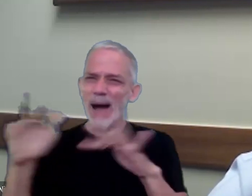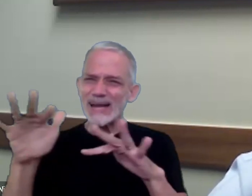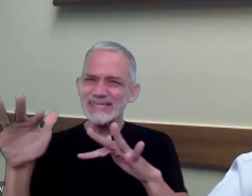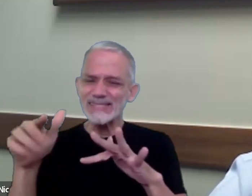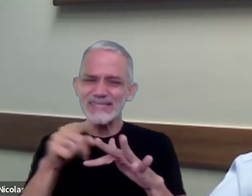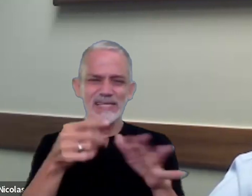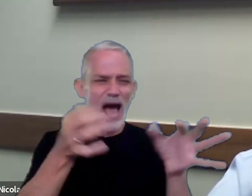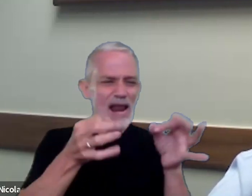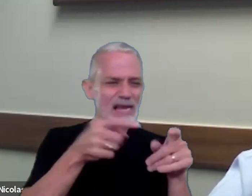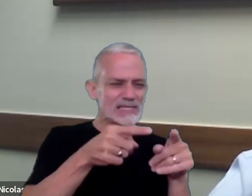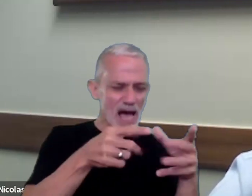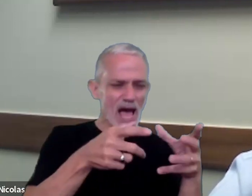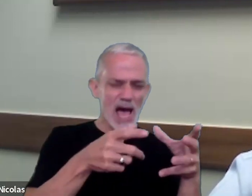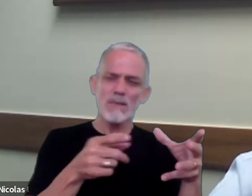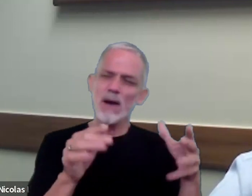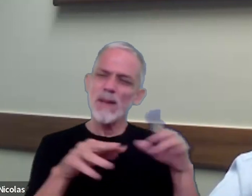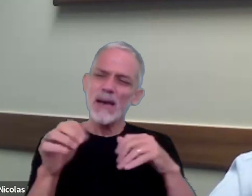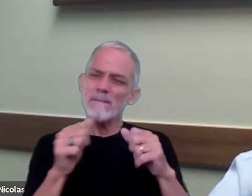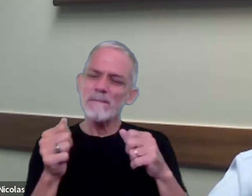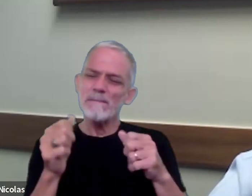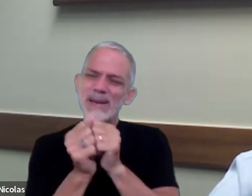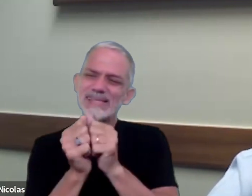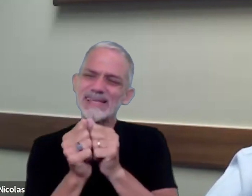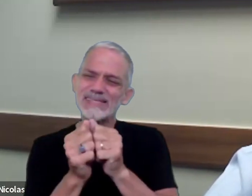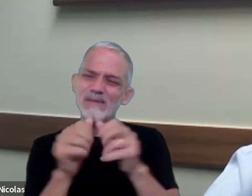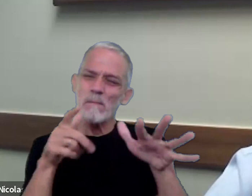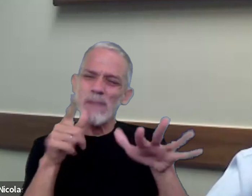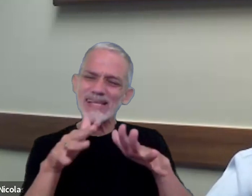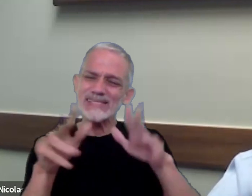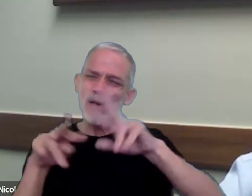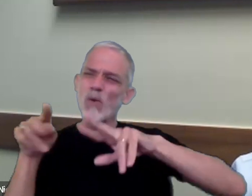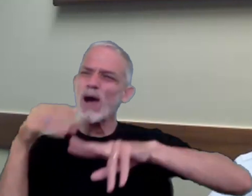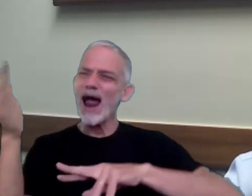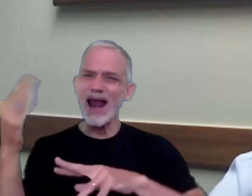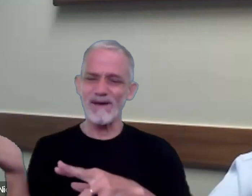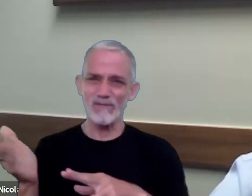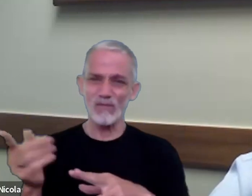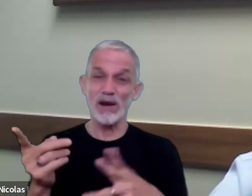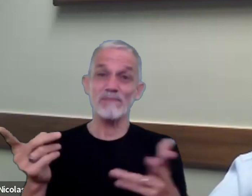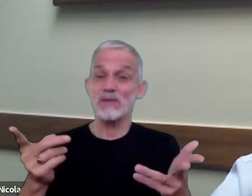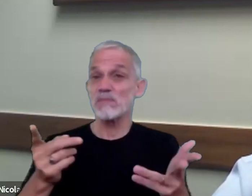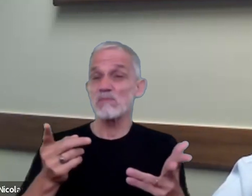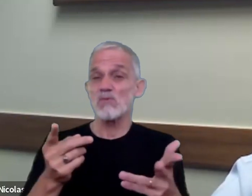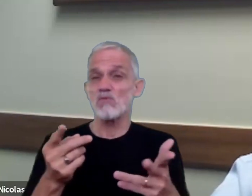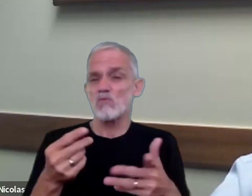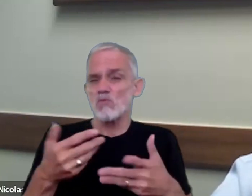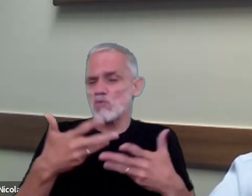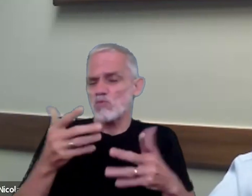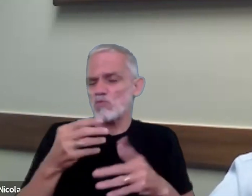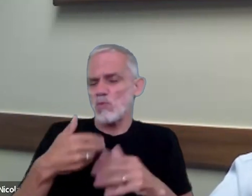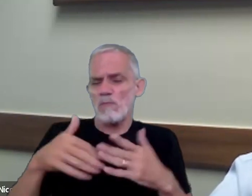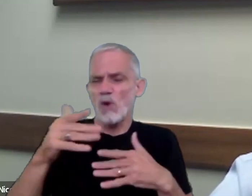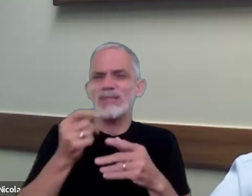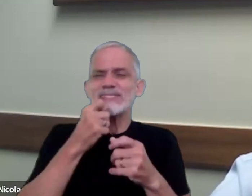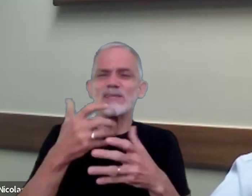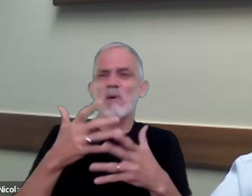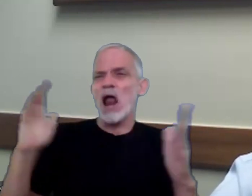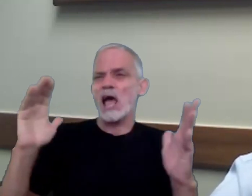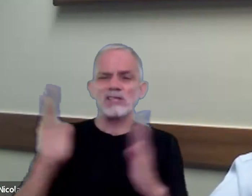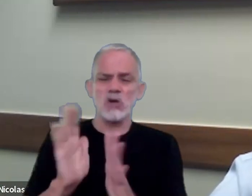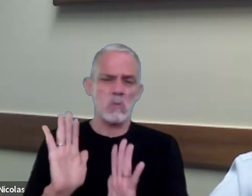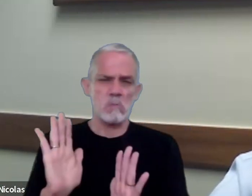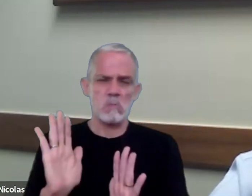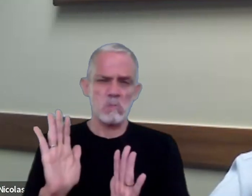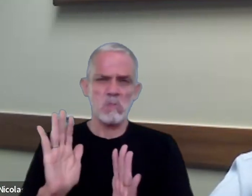parte analizada y eso muchas veces es con prescindencia del tamaño de la entidad porque lo que se busca